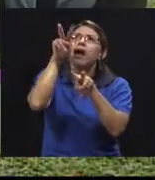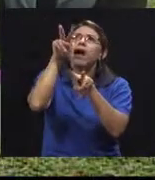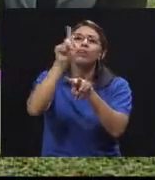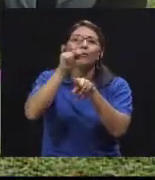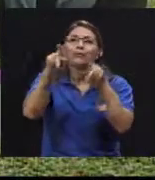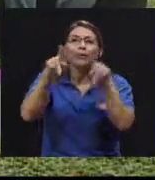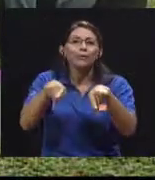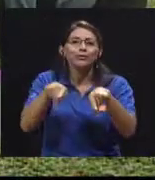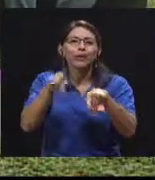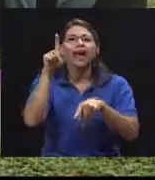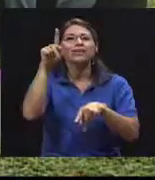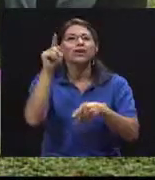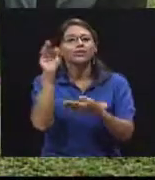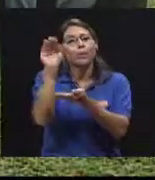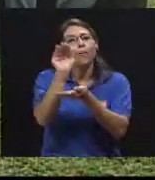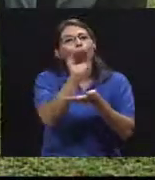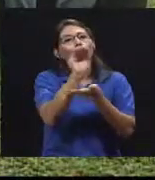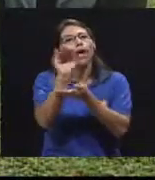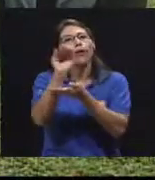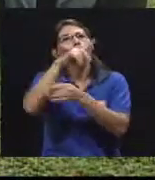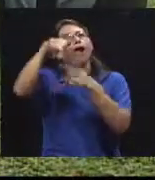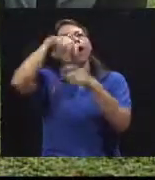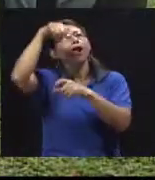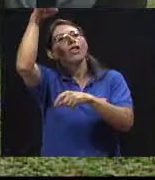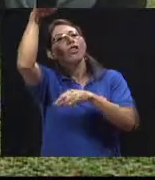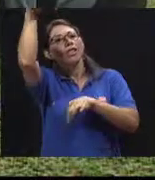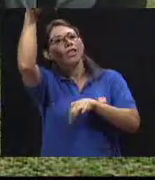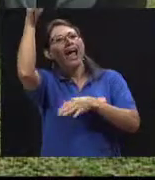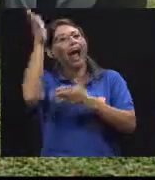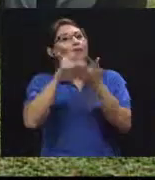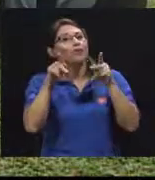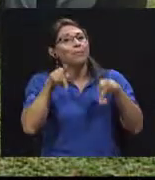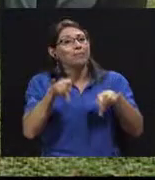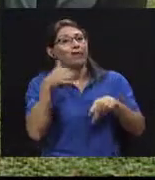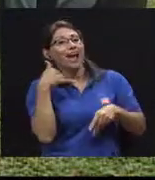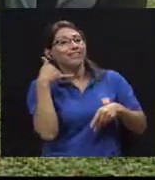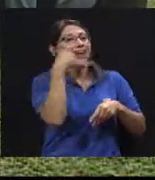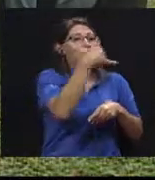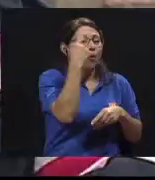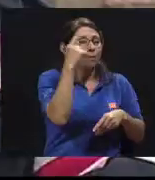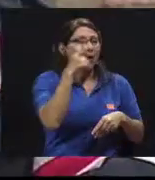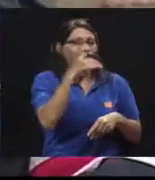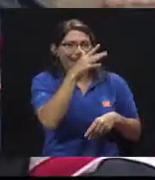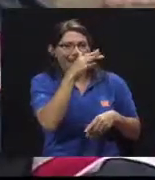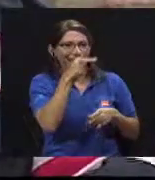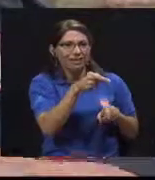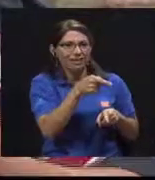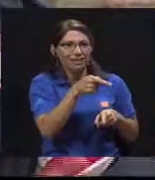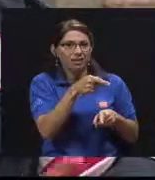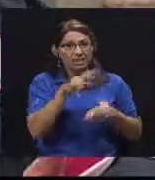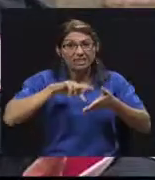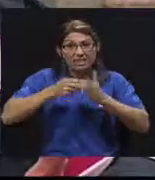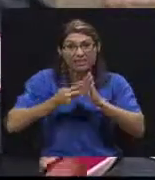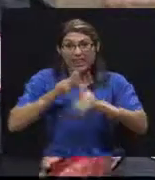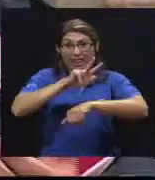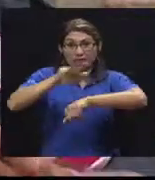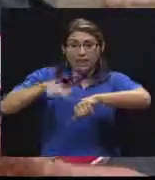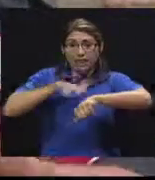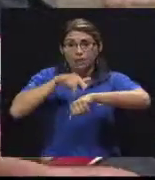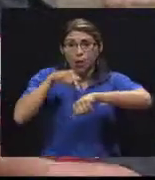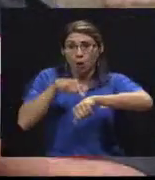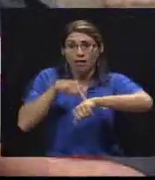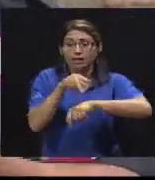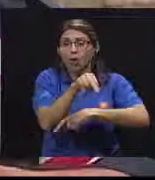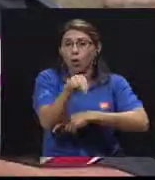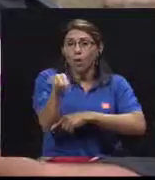un muñeco. Simplemente alguien guindó un muñeco y llamó a La Cruz Roja para hacer este tipo de broma. Y estamos hablando que en tres horas los